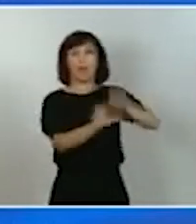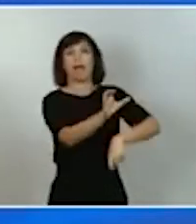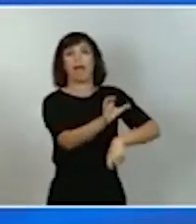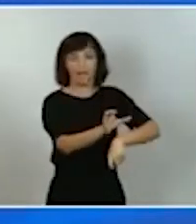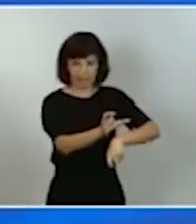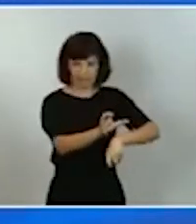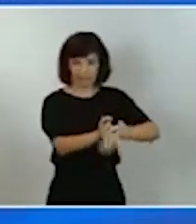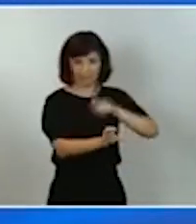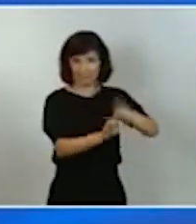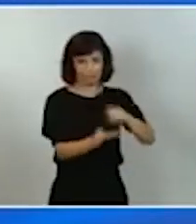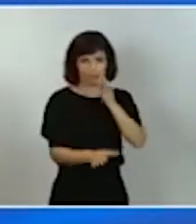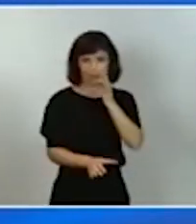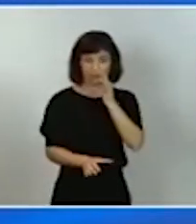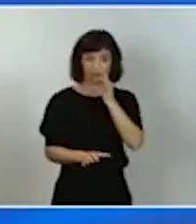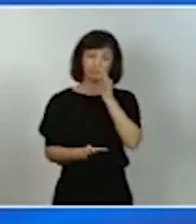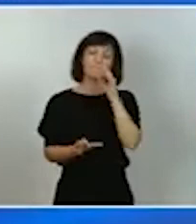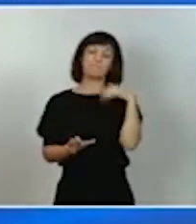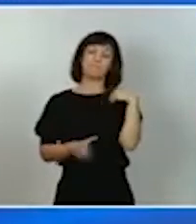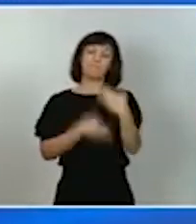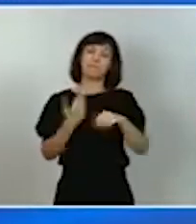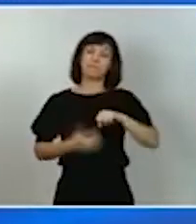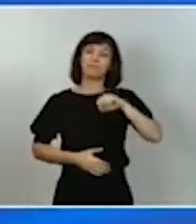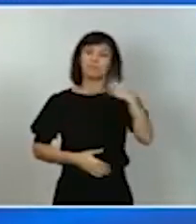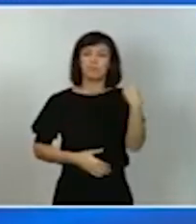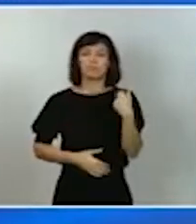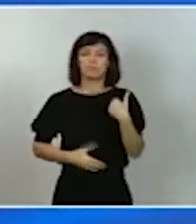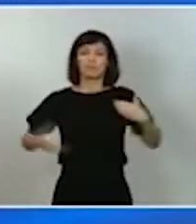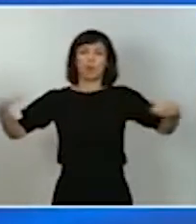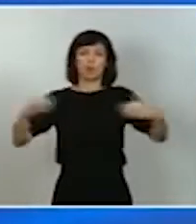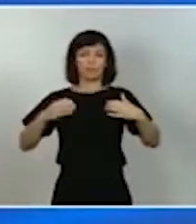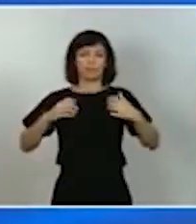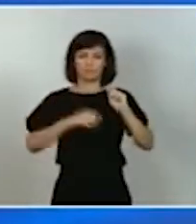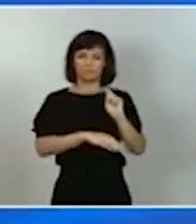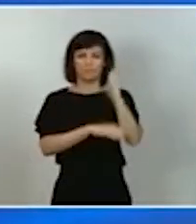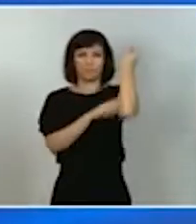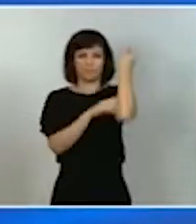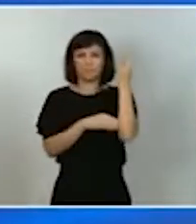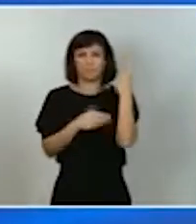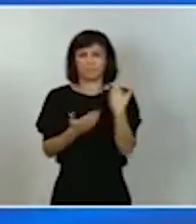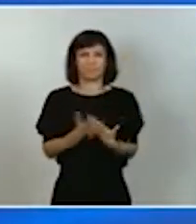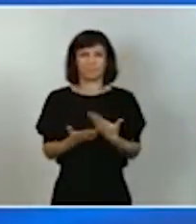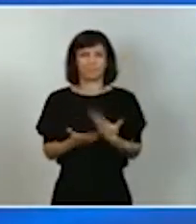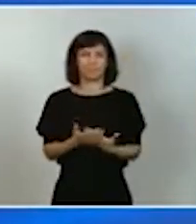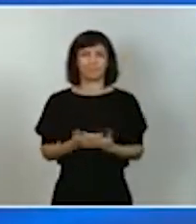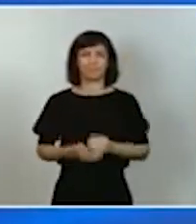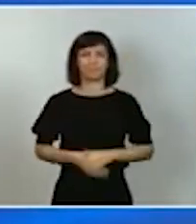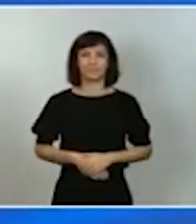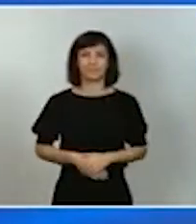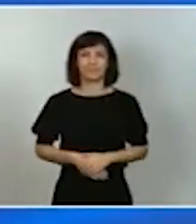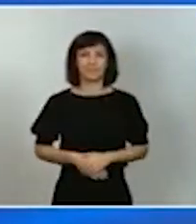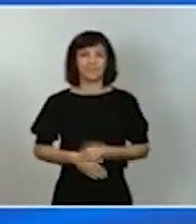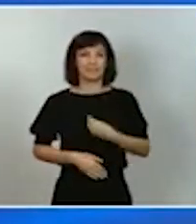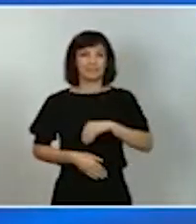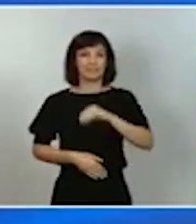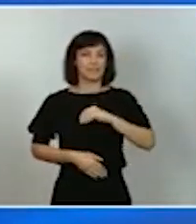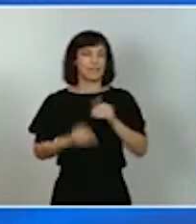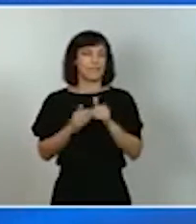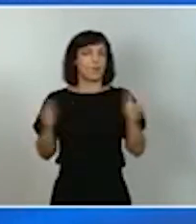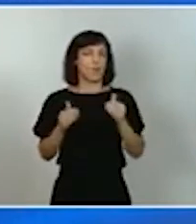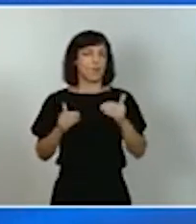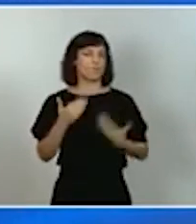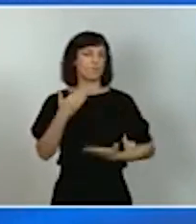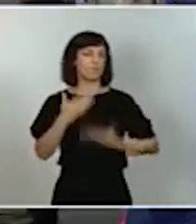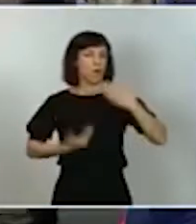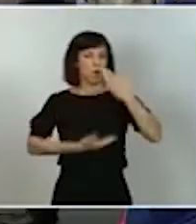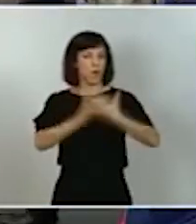la historia de un éxito colectivo, el de la primera gran modernización de nuestro país, la historia de un